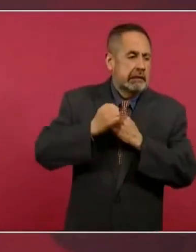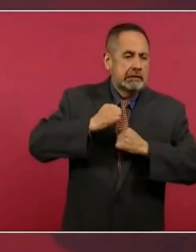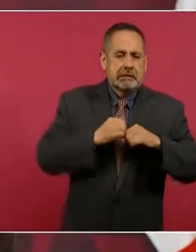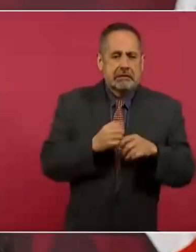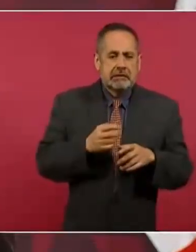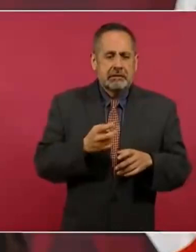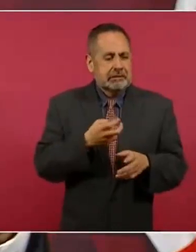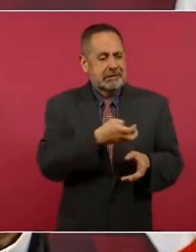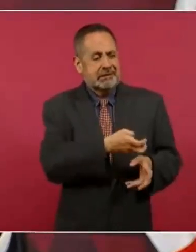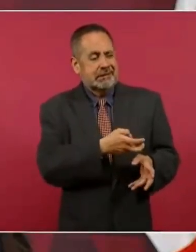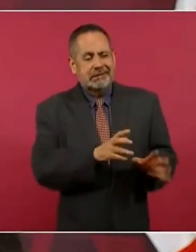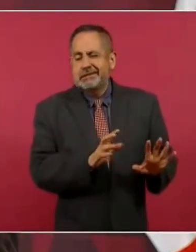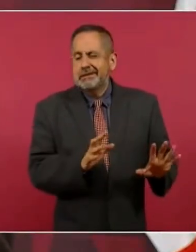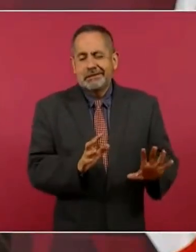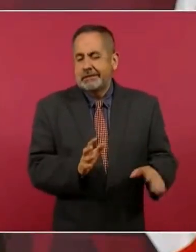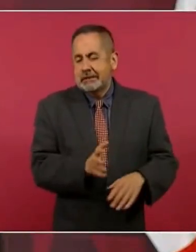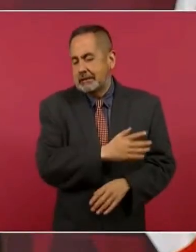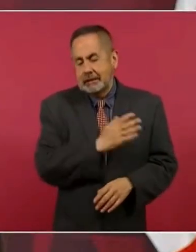Que era lo que había.